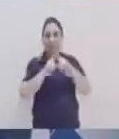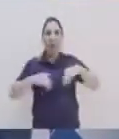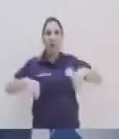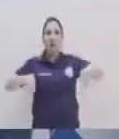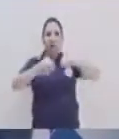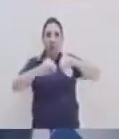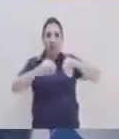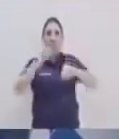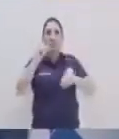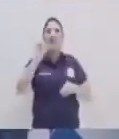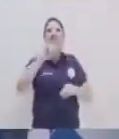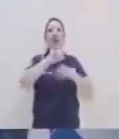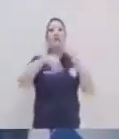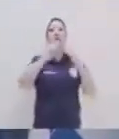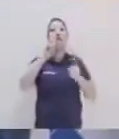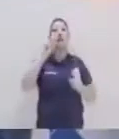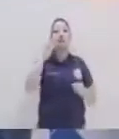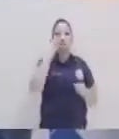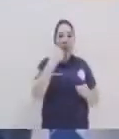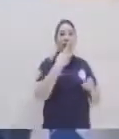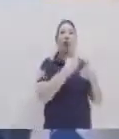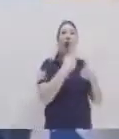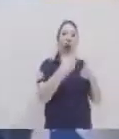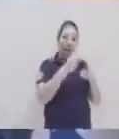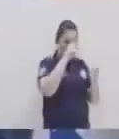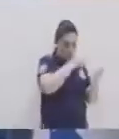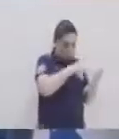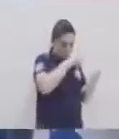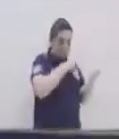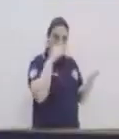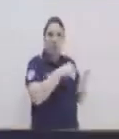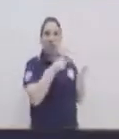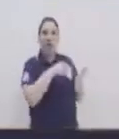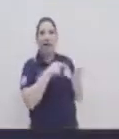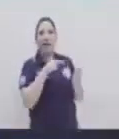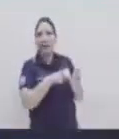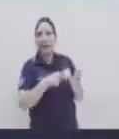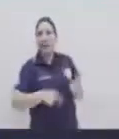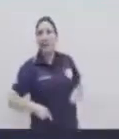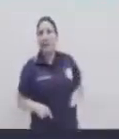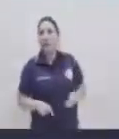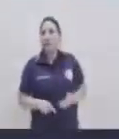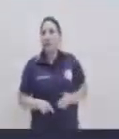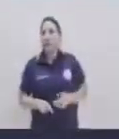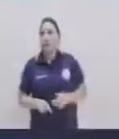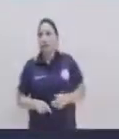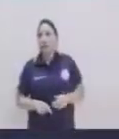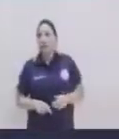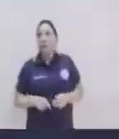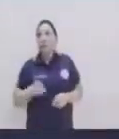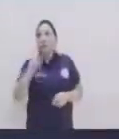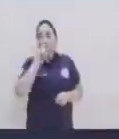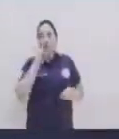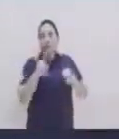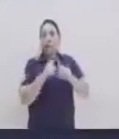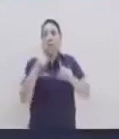esto que acabas de decir, lo dijiste como el párrafo por decirlo, pero has mencionado más de un efecto. Y allá en casa es importante